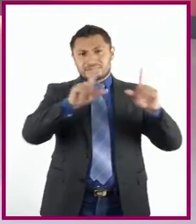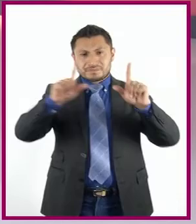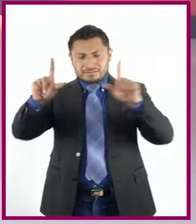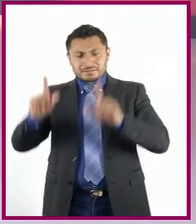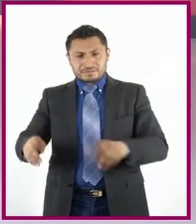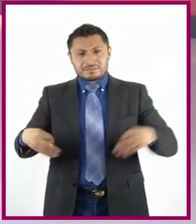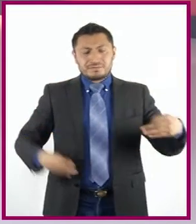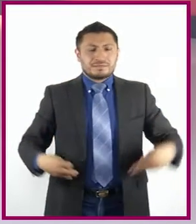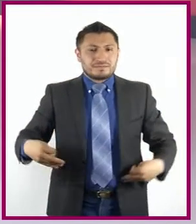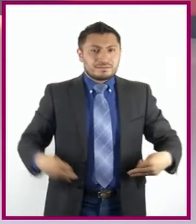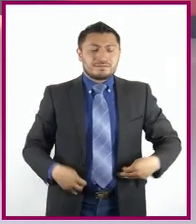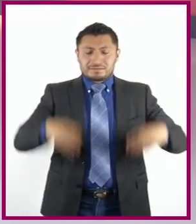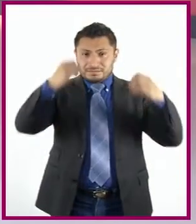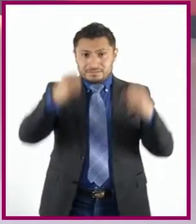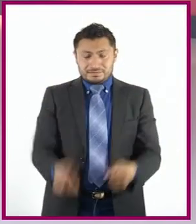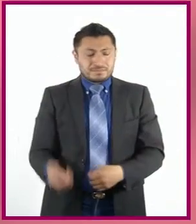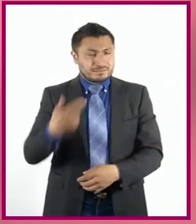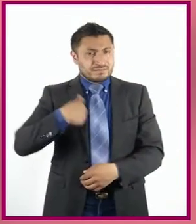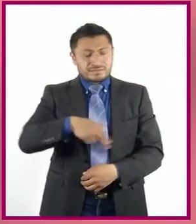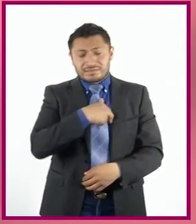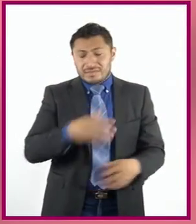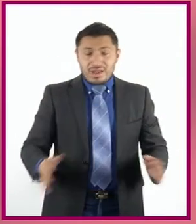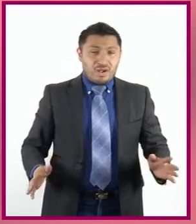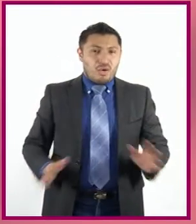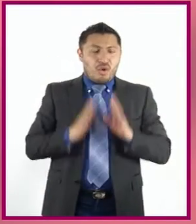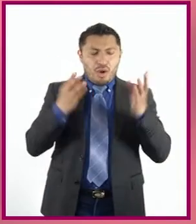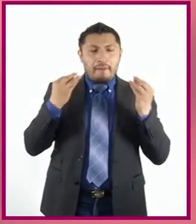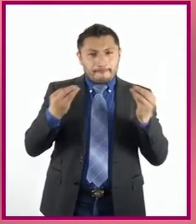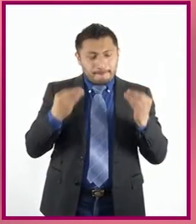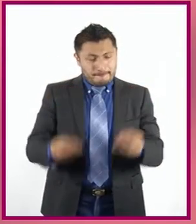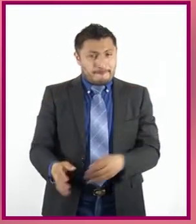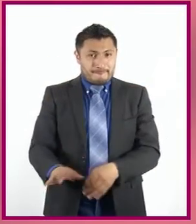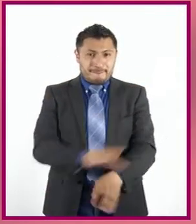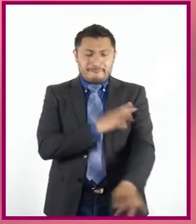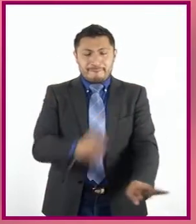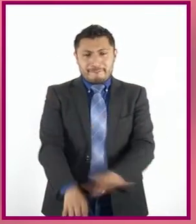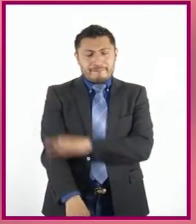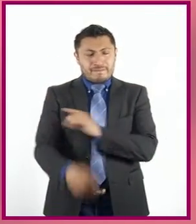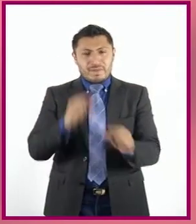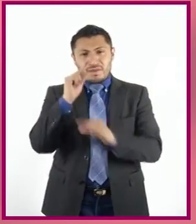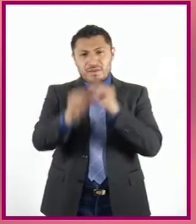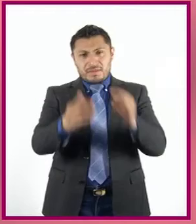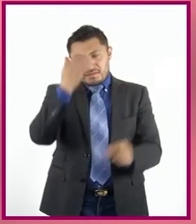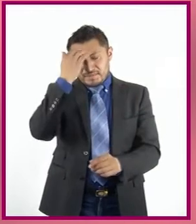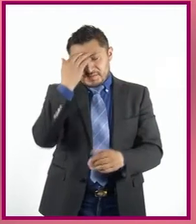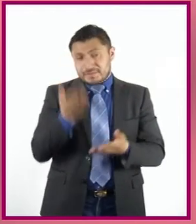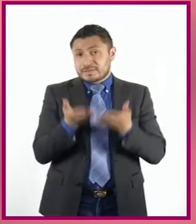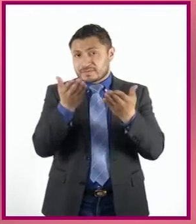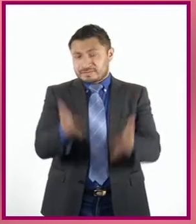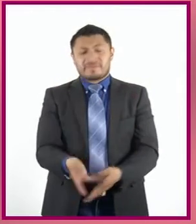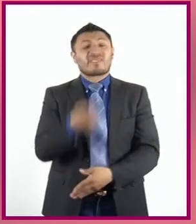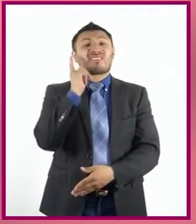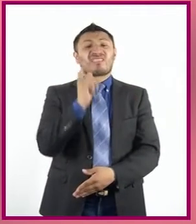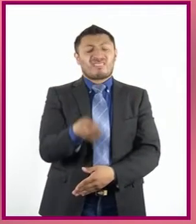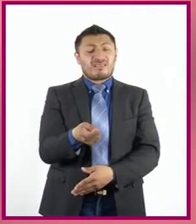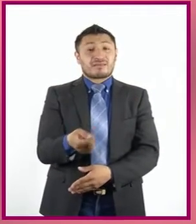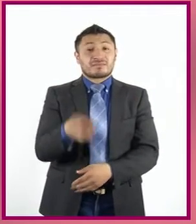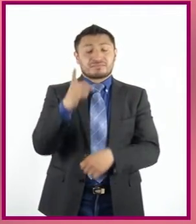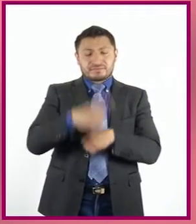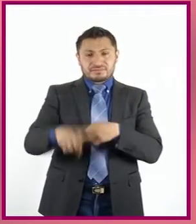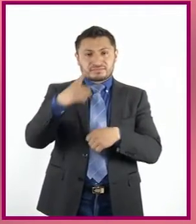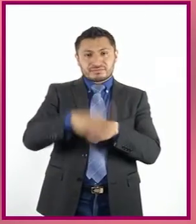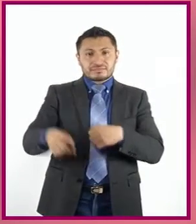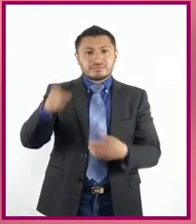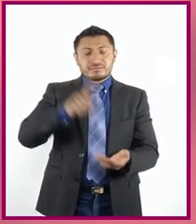de una obra que sin duda nos despertará muchas inquietudes conforme la vayamos conociendo. Se trata del daño que